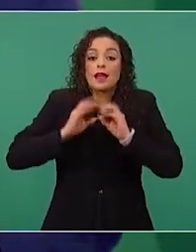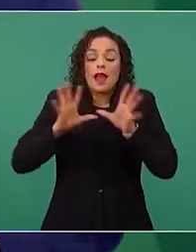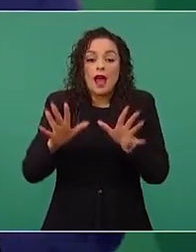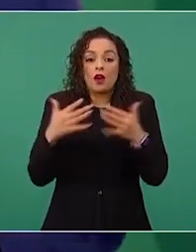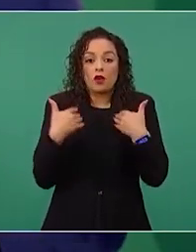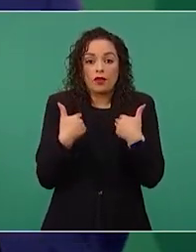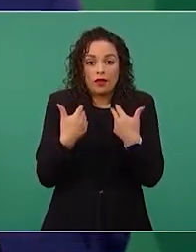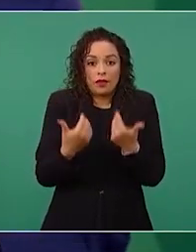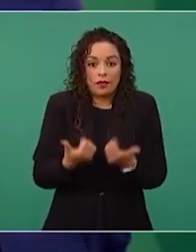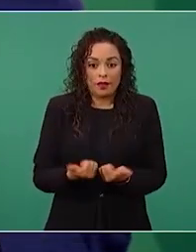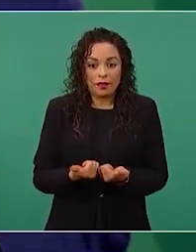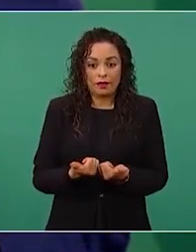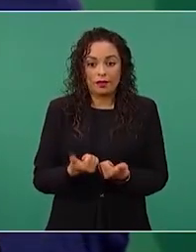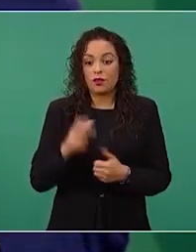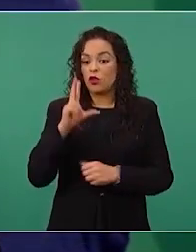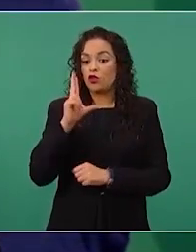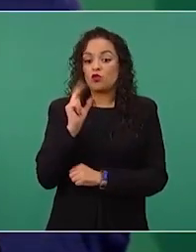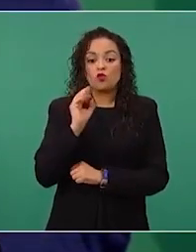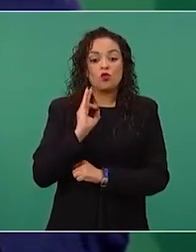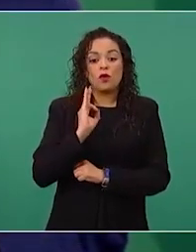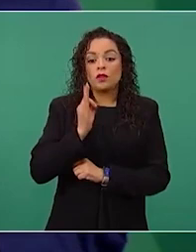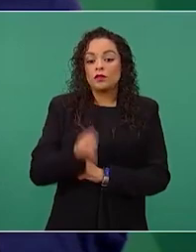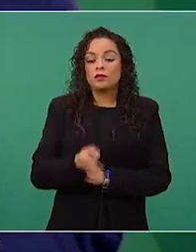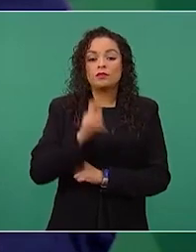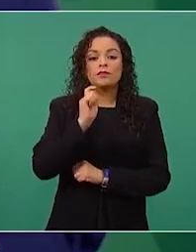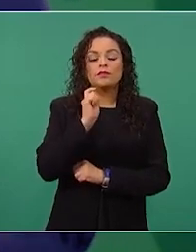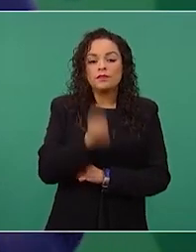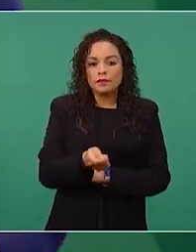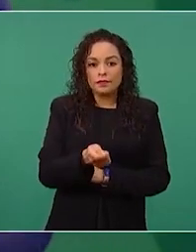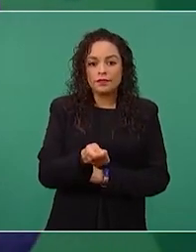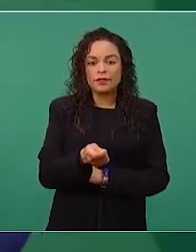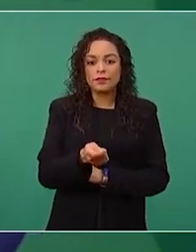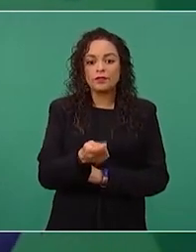el que puedan utilizarse